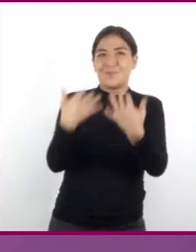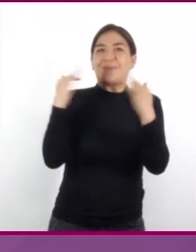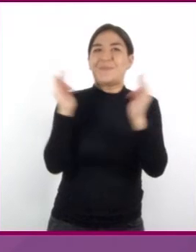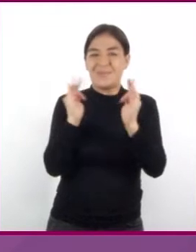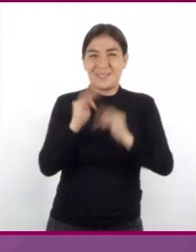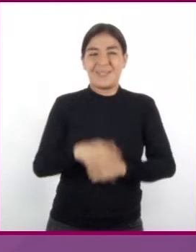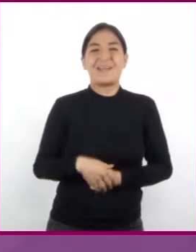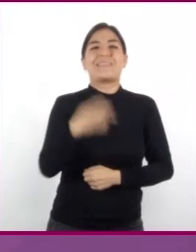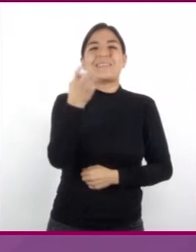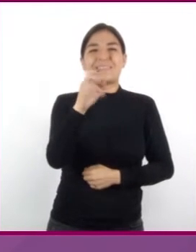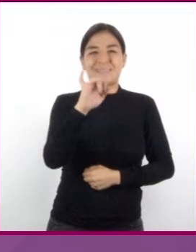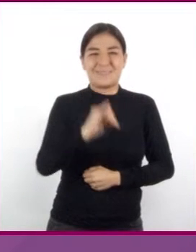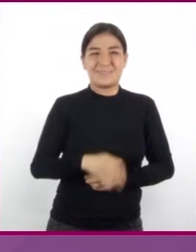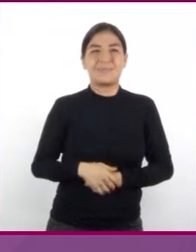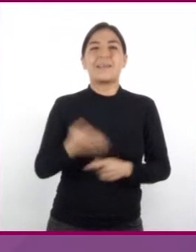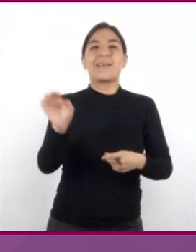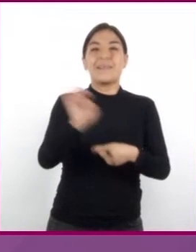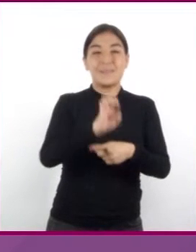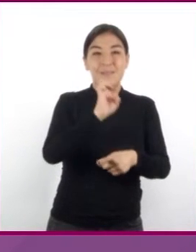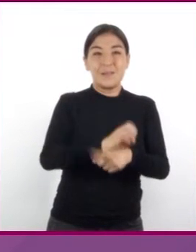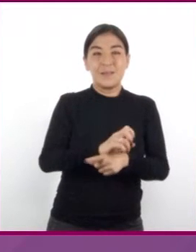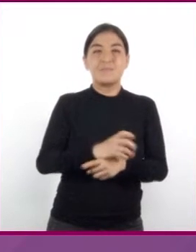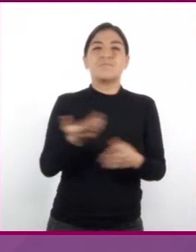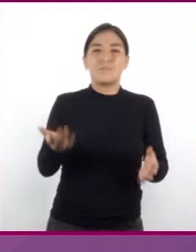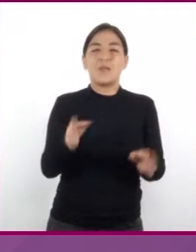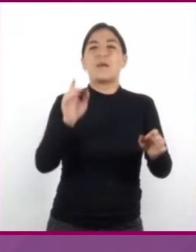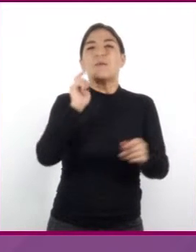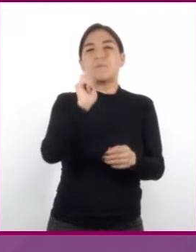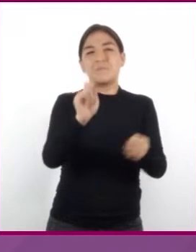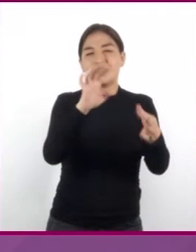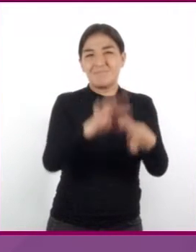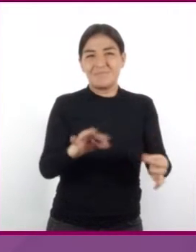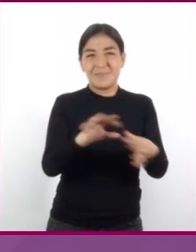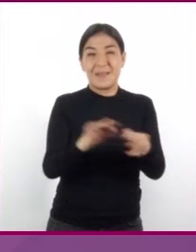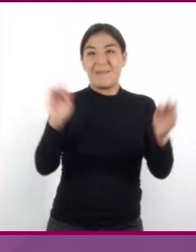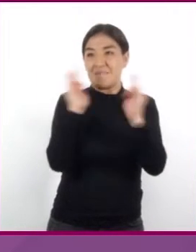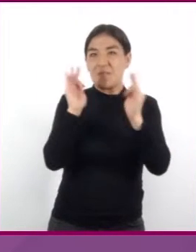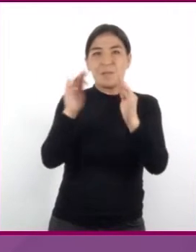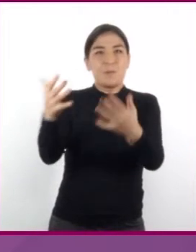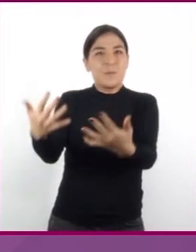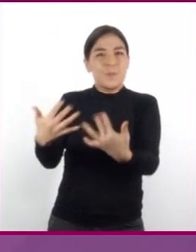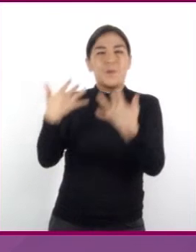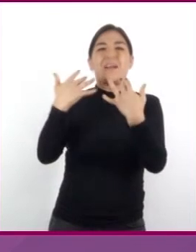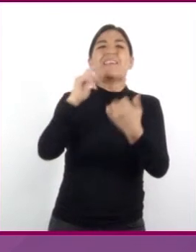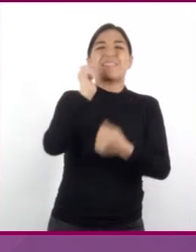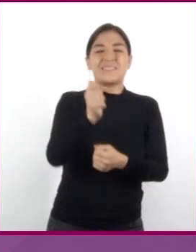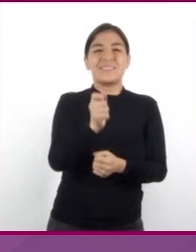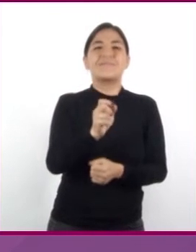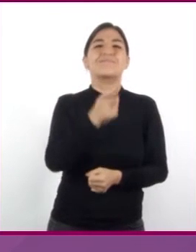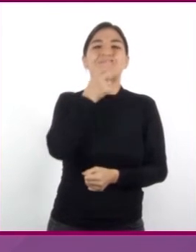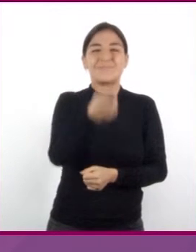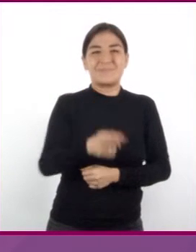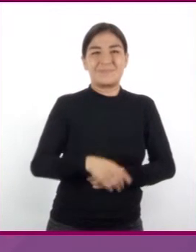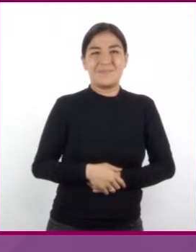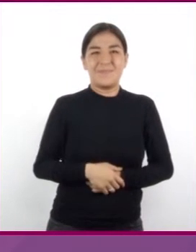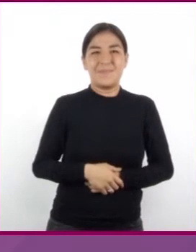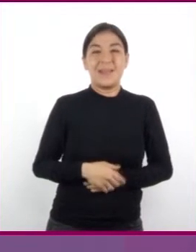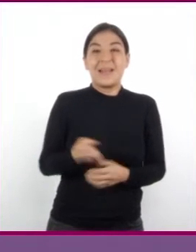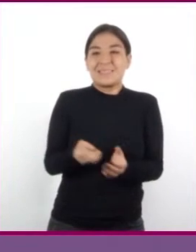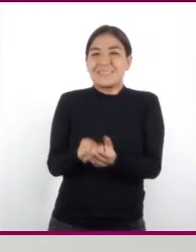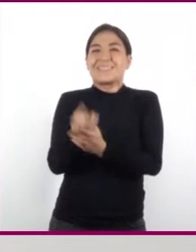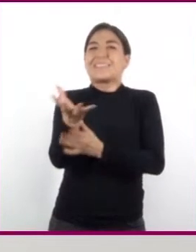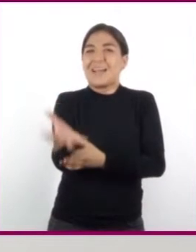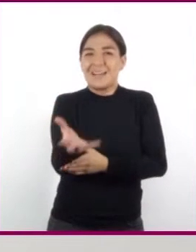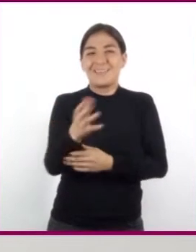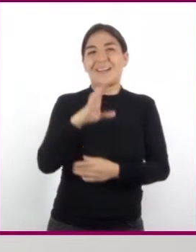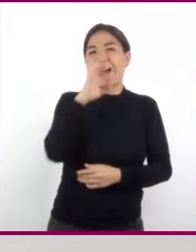Así es. Entonces, en lugar de decir que se mete el frío, lo correcto sería mencionar que sale el calor.